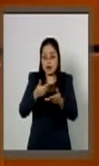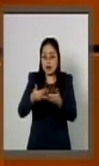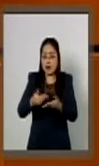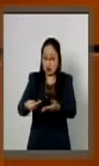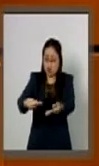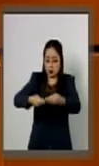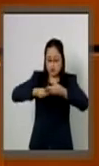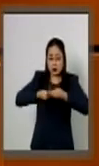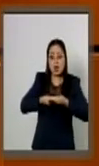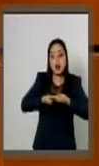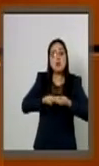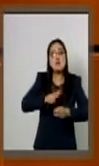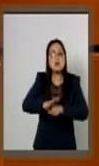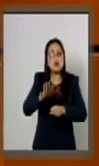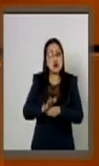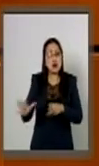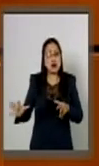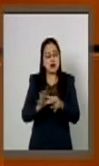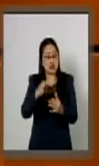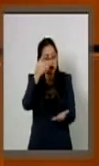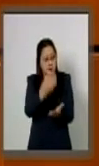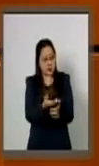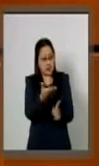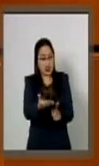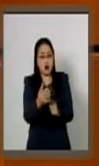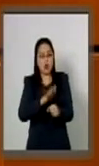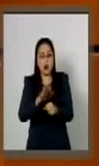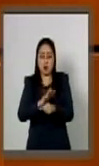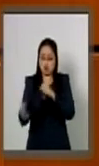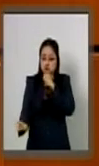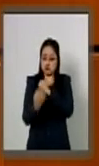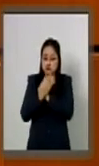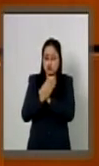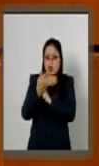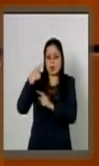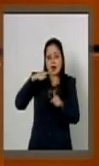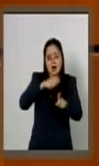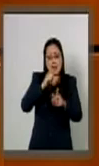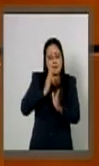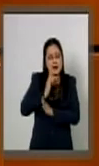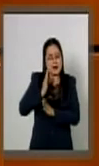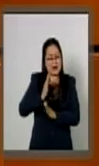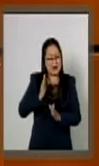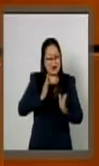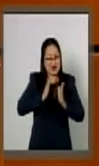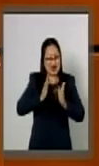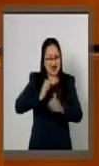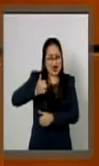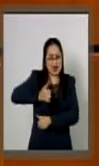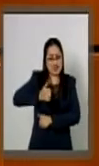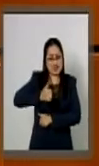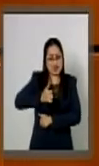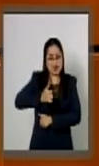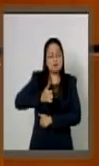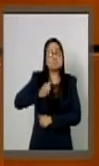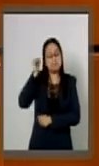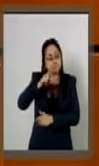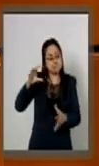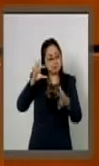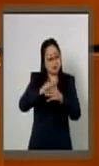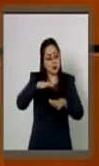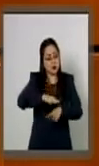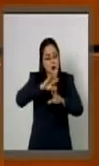consideración no sólo porque brinda certidumbre jurídica a las Fuerzas Armadas en el desempeño de sus